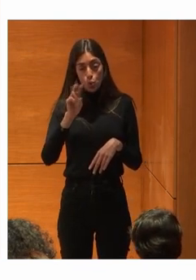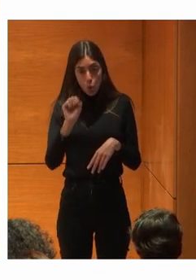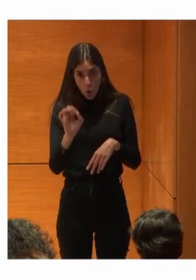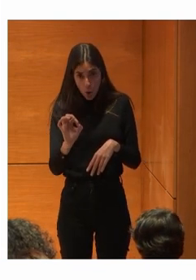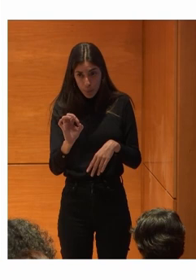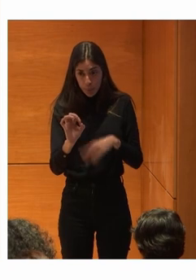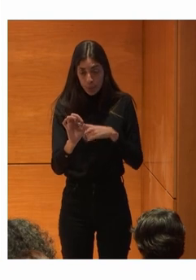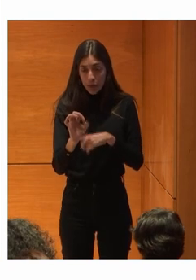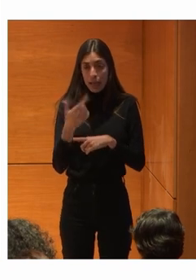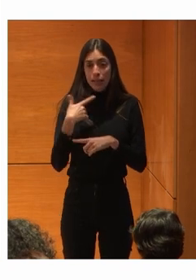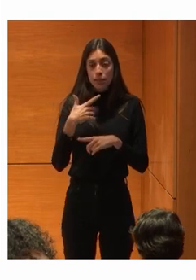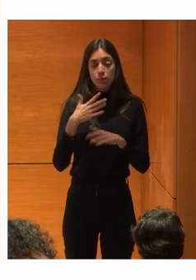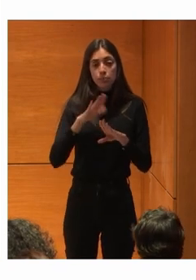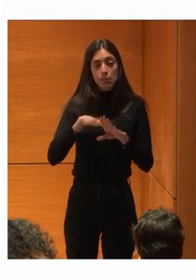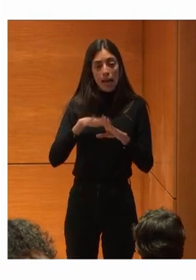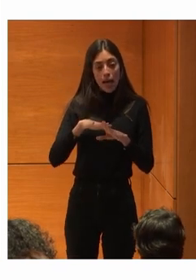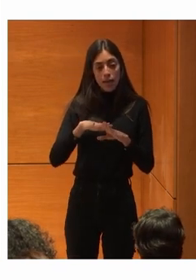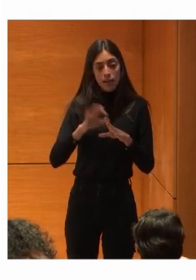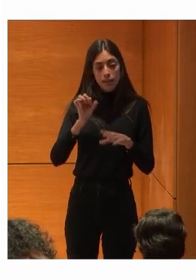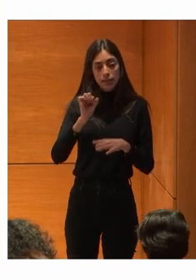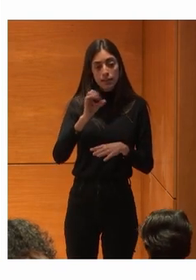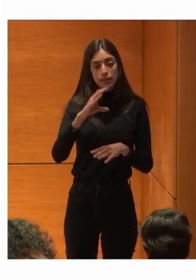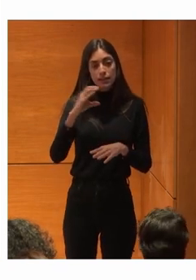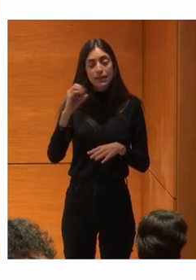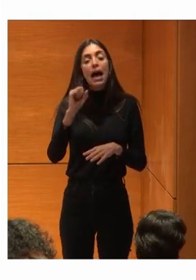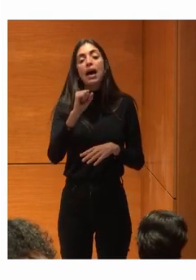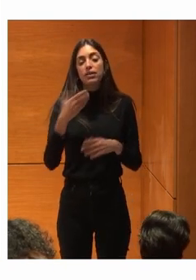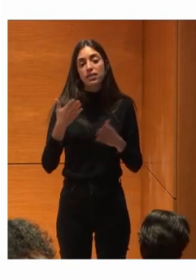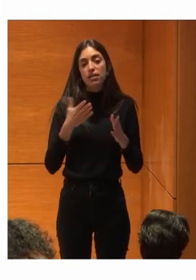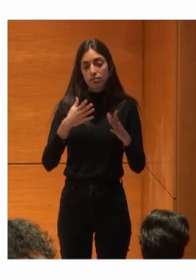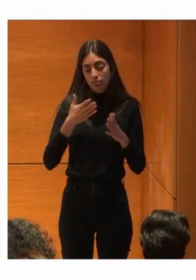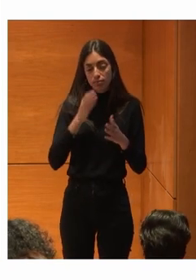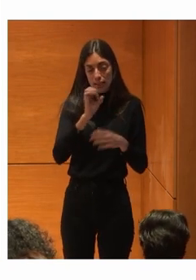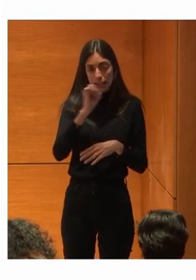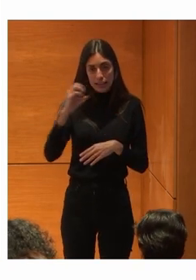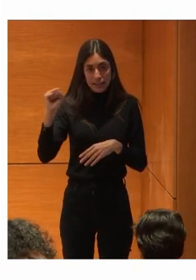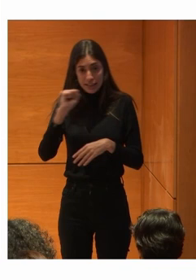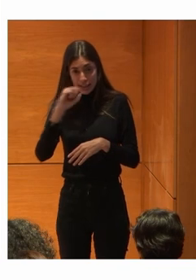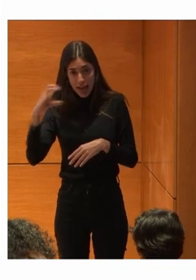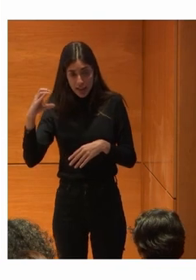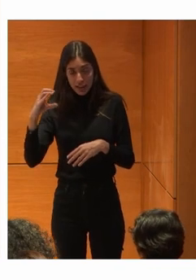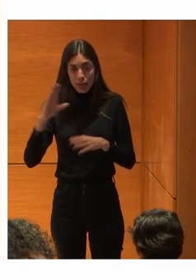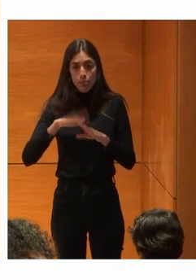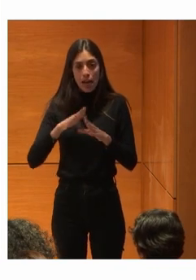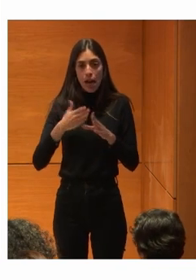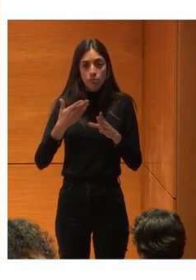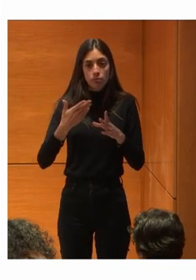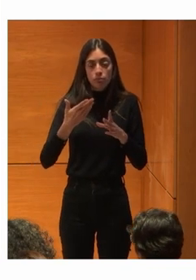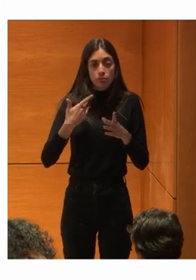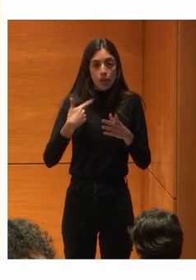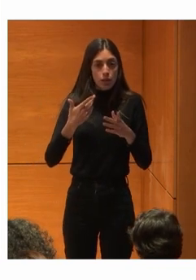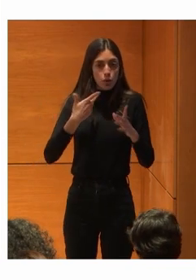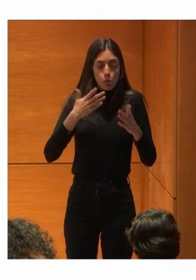aumentativa De acuerdo De comunicación aumentativa Y dirigida Bueno pues Para que cualquier persona Pueda comunicarse A través de